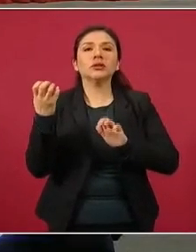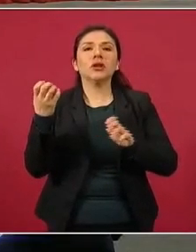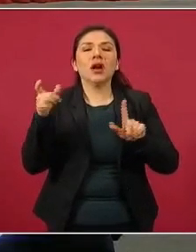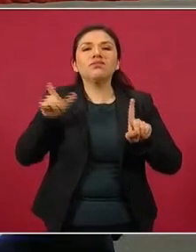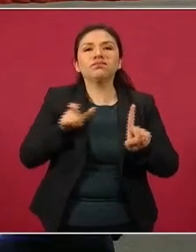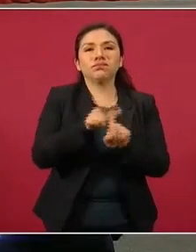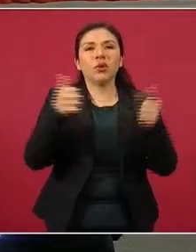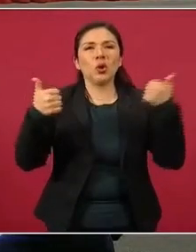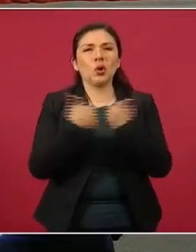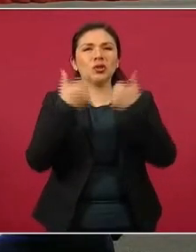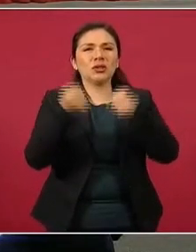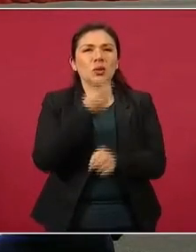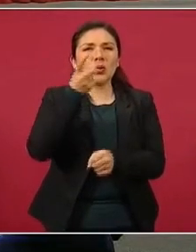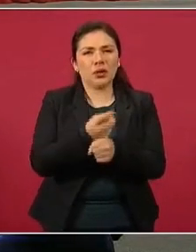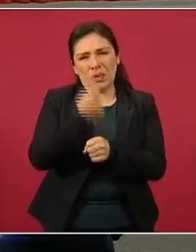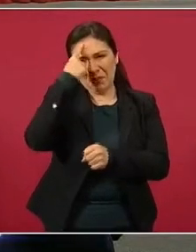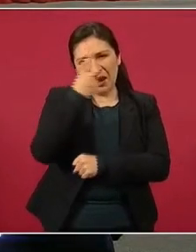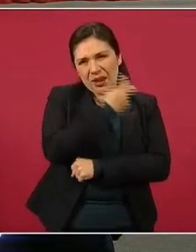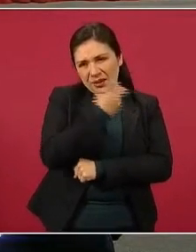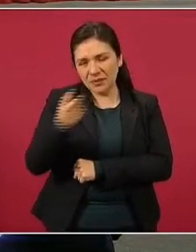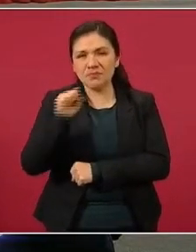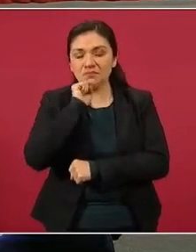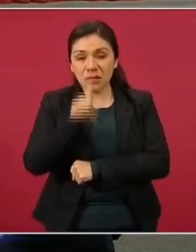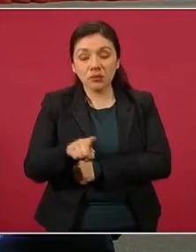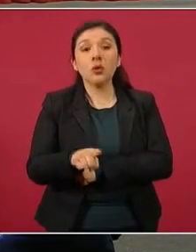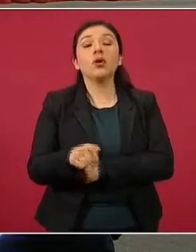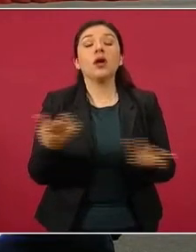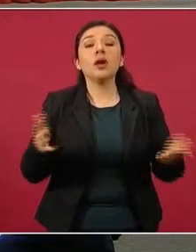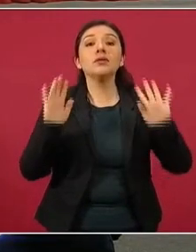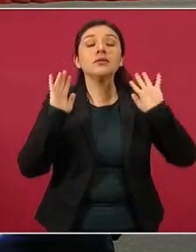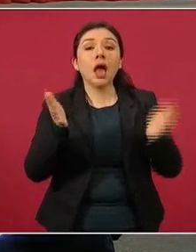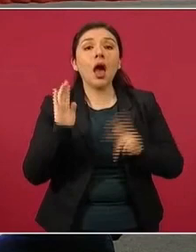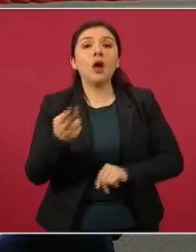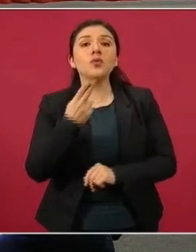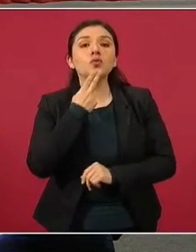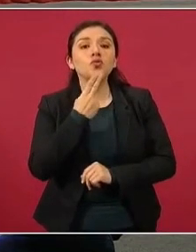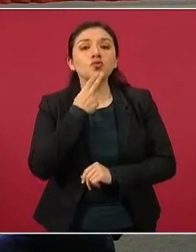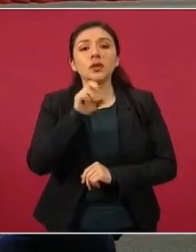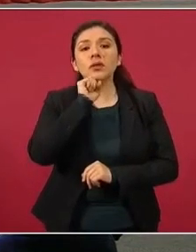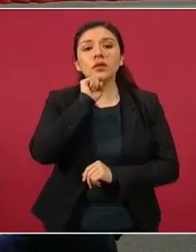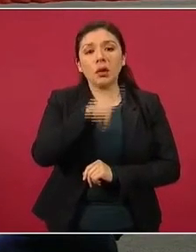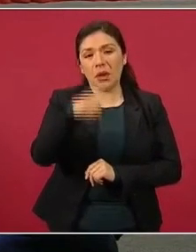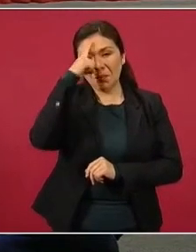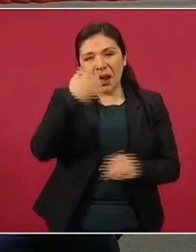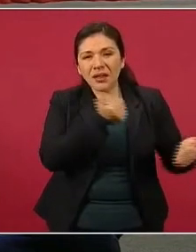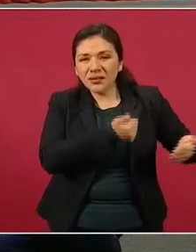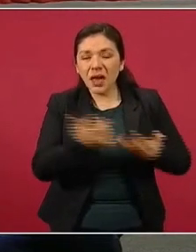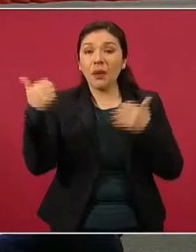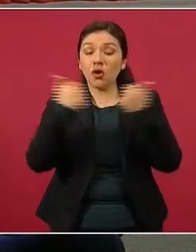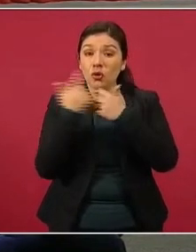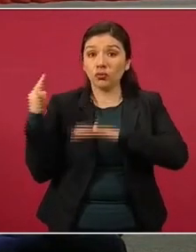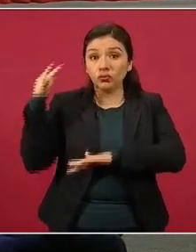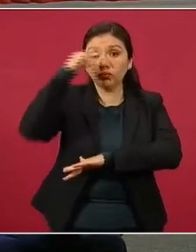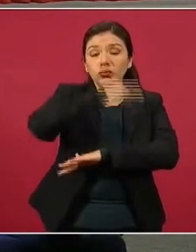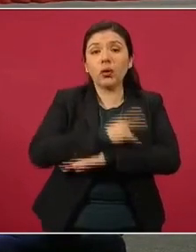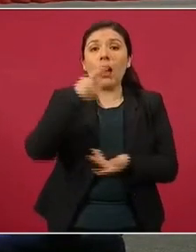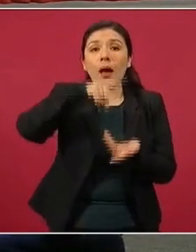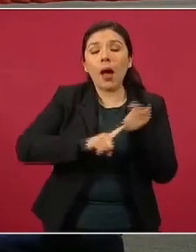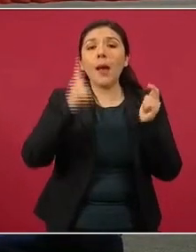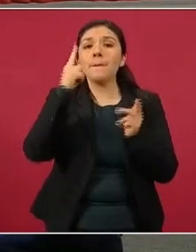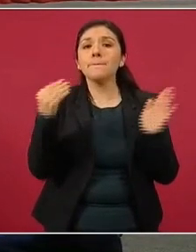seguridad también de esas fuerzas. Y hemos empleado en los traslados aéreos mil